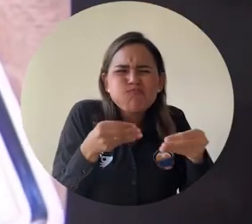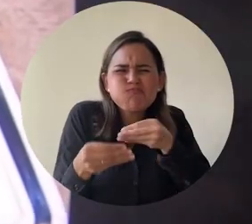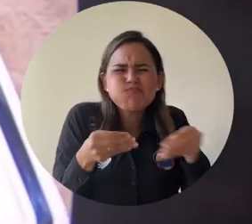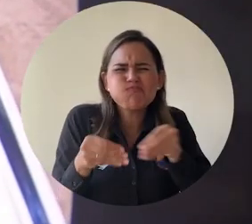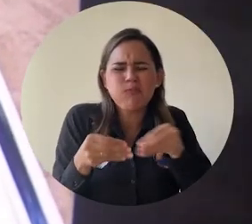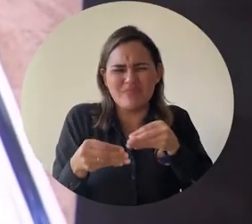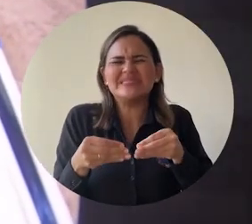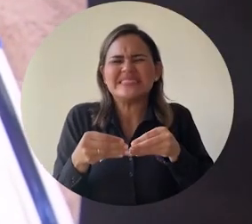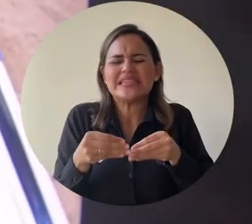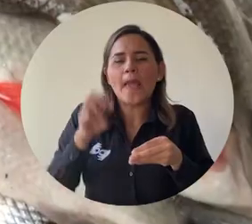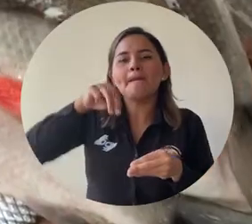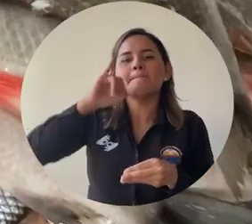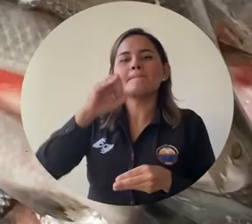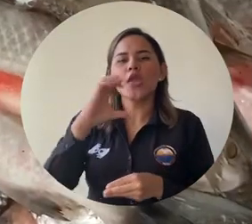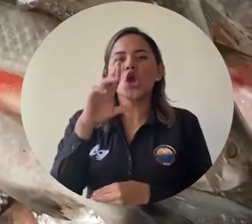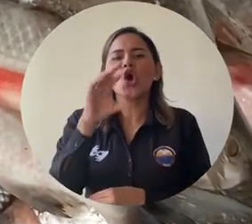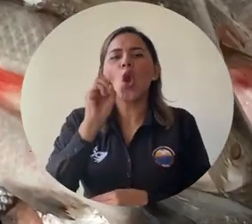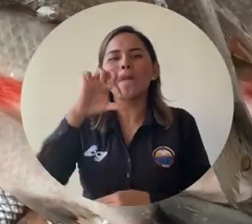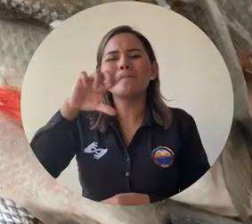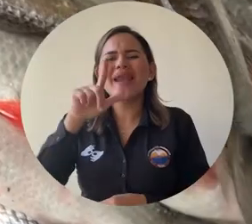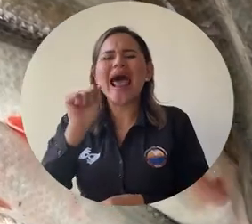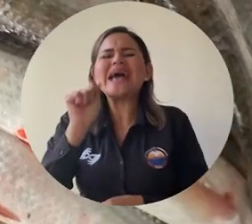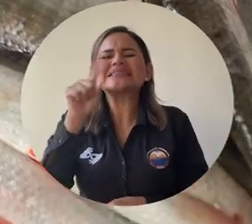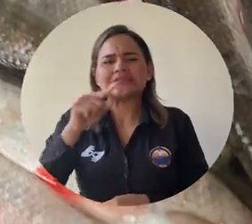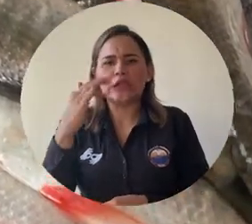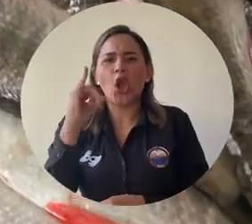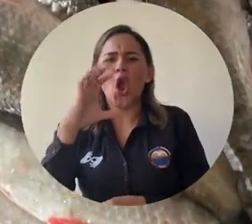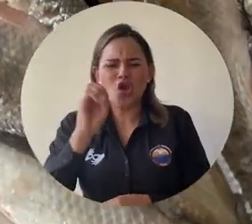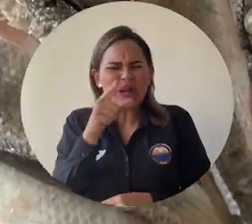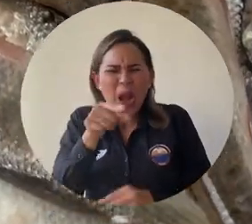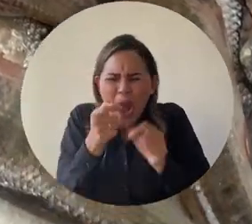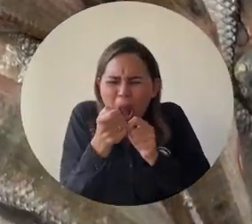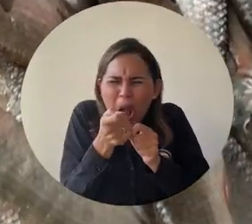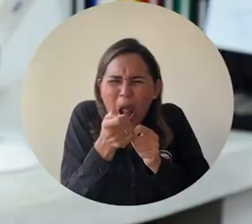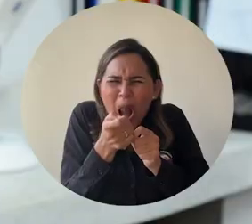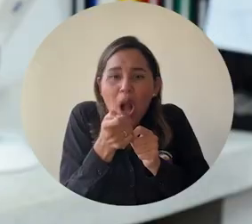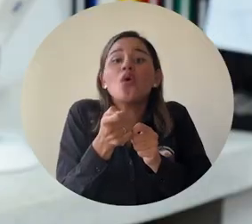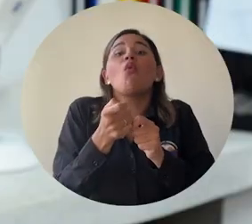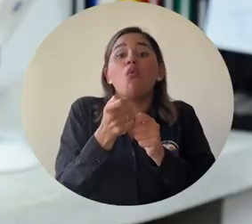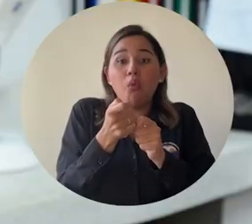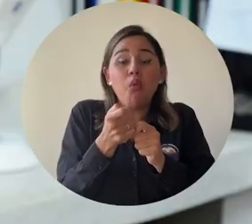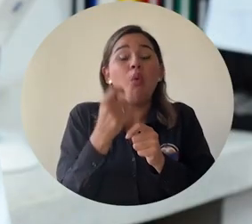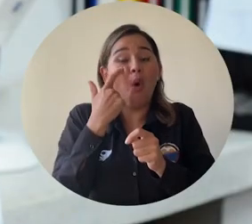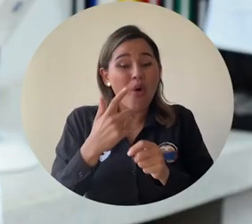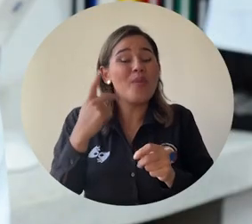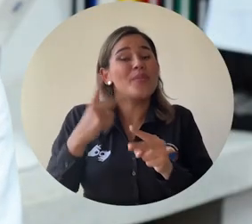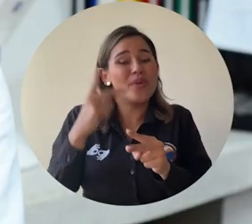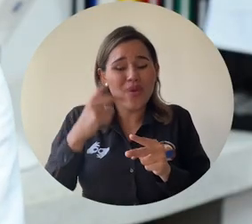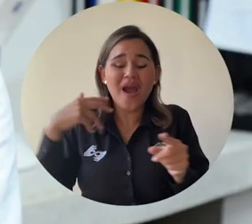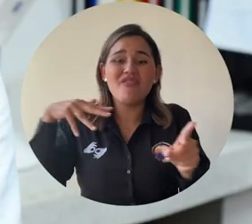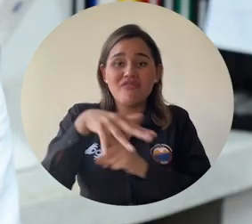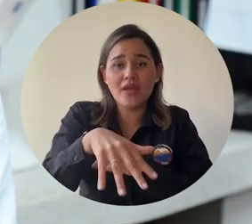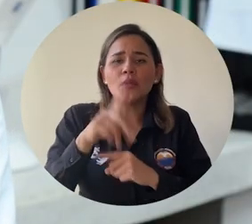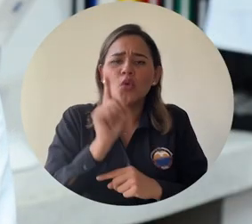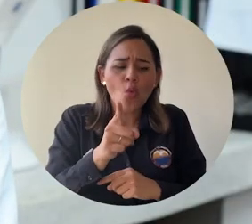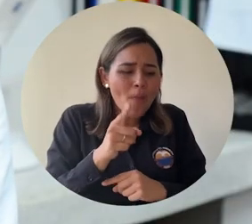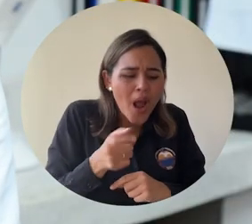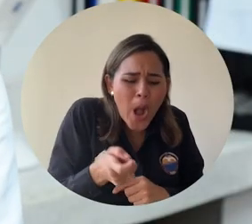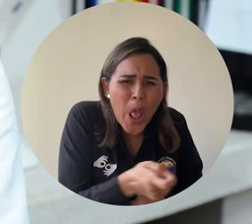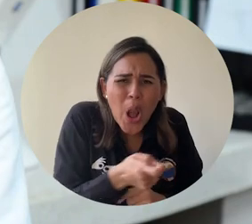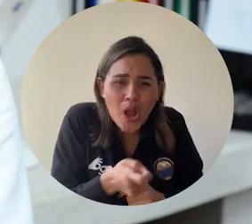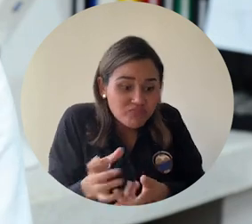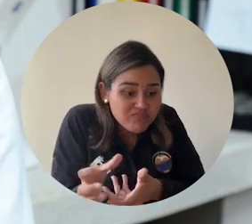5 milímetros de tamaño y esto acarrea un problema grandísimo. ¿Por qué? Porque al ser tan pequeños son muy difíciles de